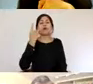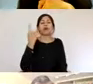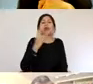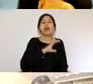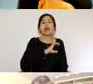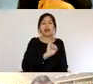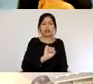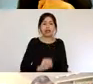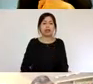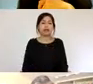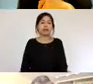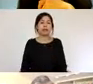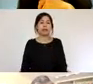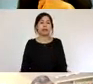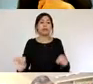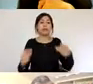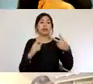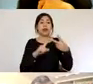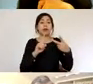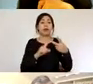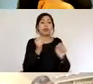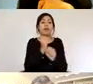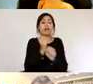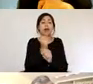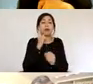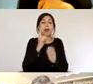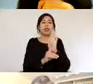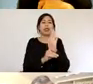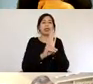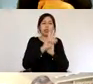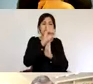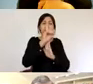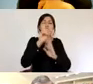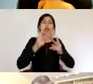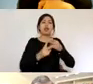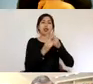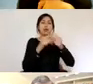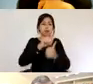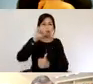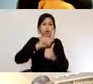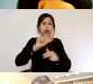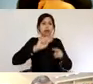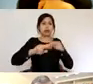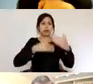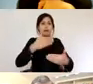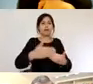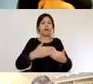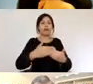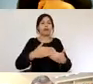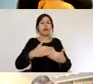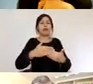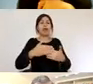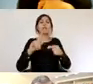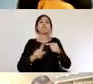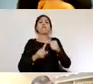en segundo lugar vamos a trabajar en un desarrollo en el desarrollo de un instrumento para medir la implementación de los principios rectores